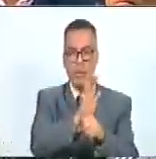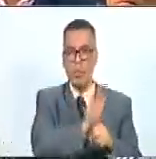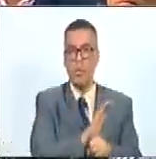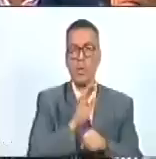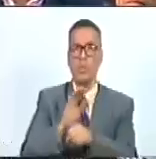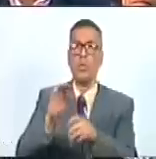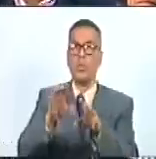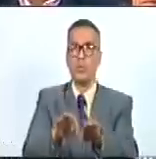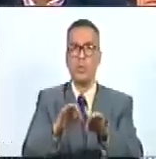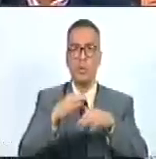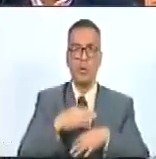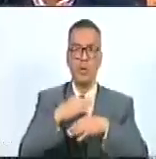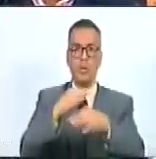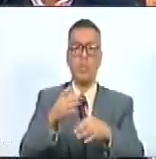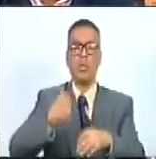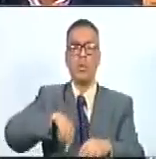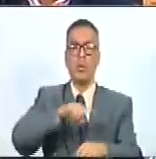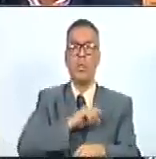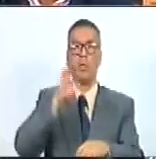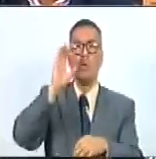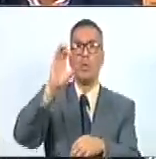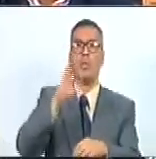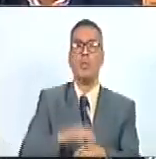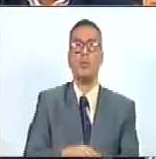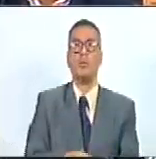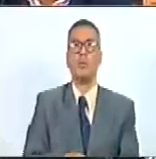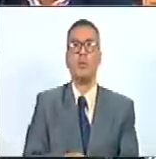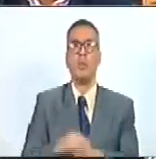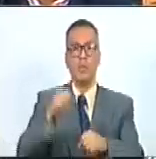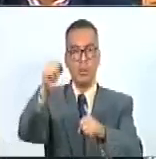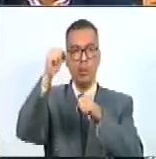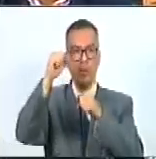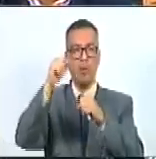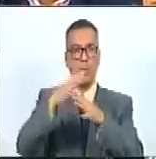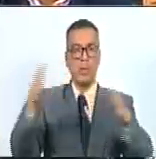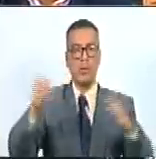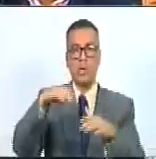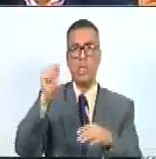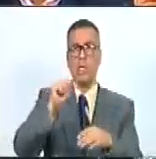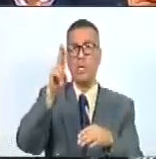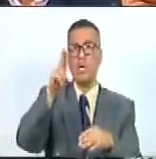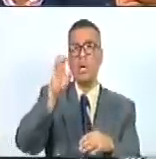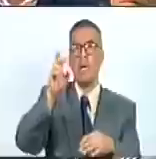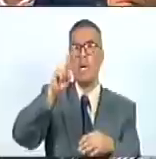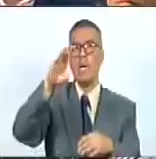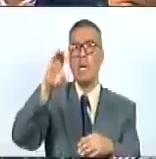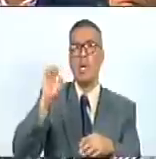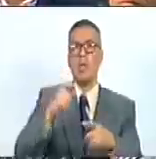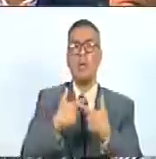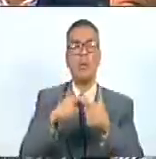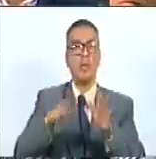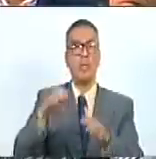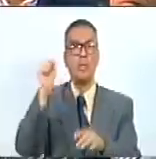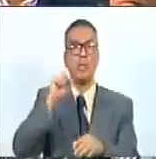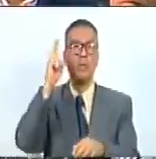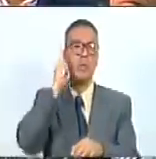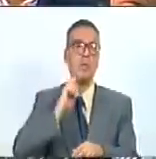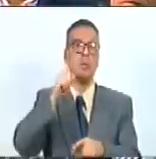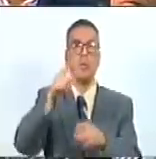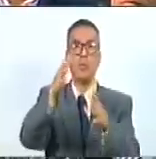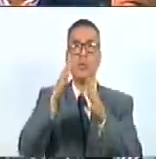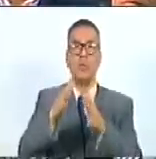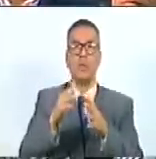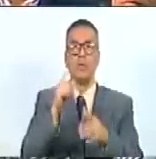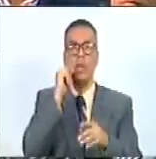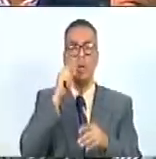los intereses de nuestra patria y del continente que viva el gran Mariscal de Iacucho que viva el libertador Simón Bolívar que vivan